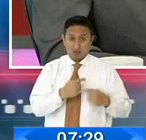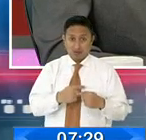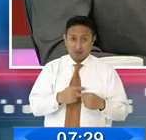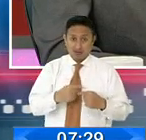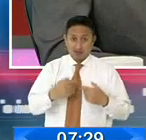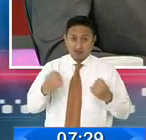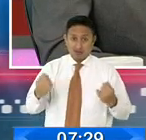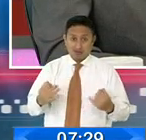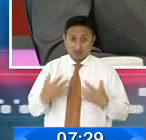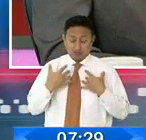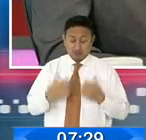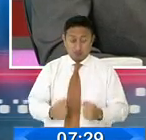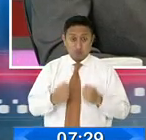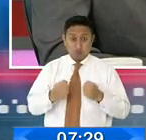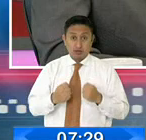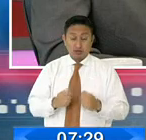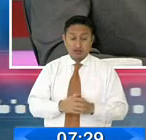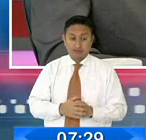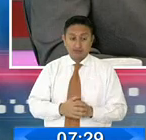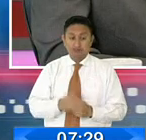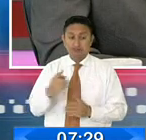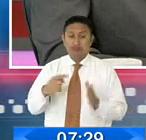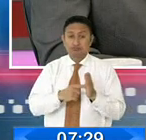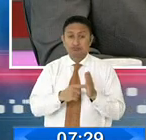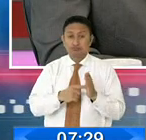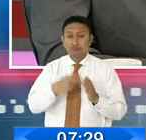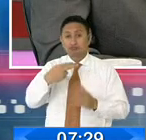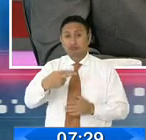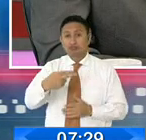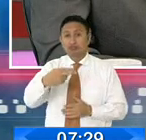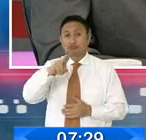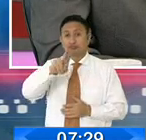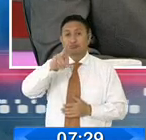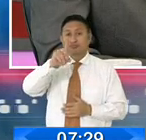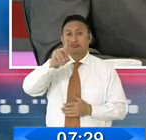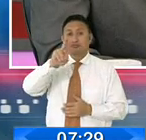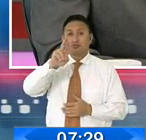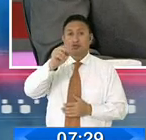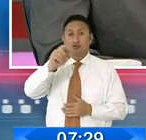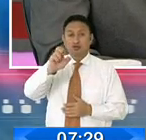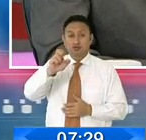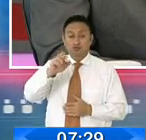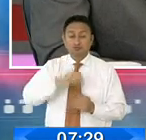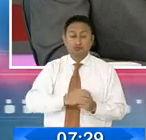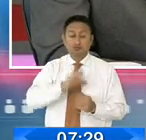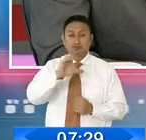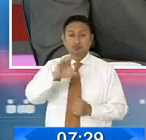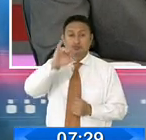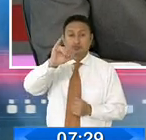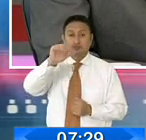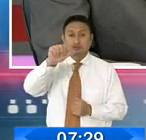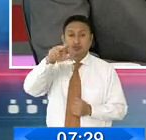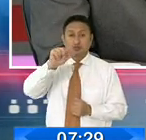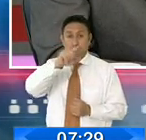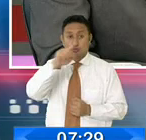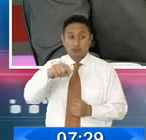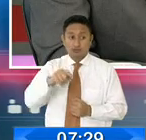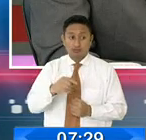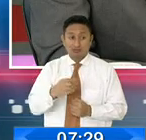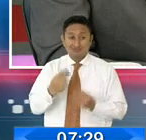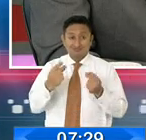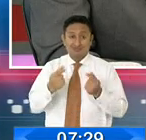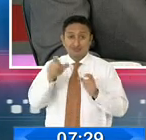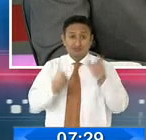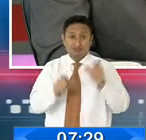químicas mucho más fuertes, como hidrógeno, cloruro de hidrógeno, cianuro, en fin, que mataría en pocos